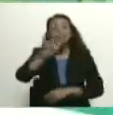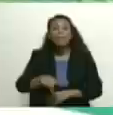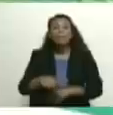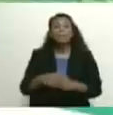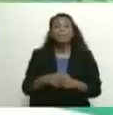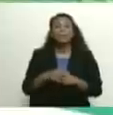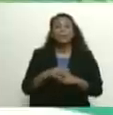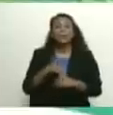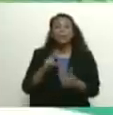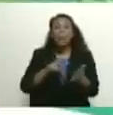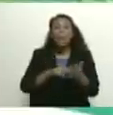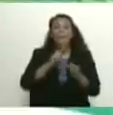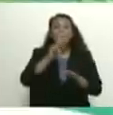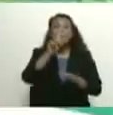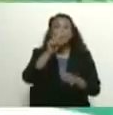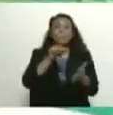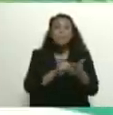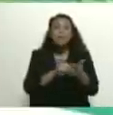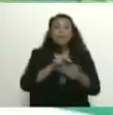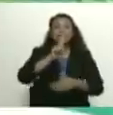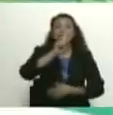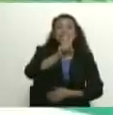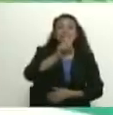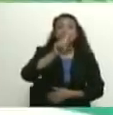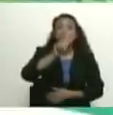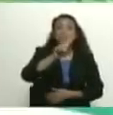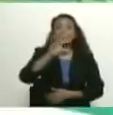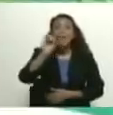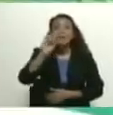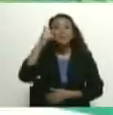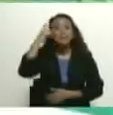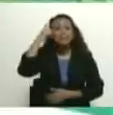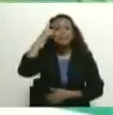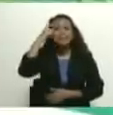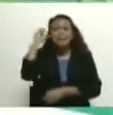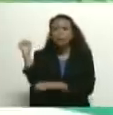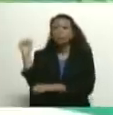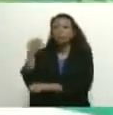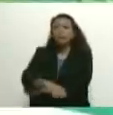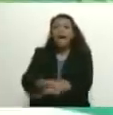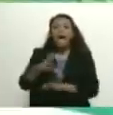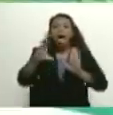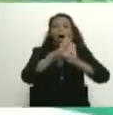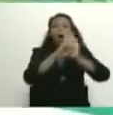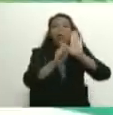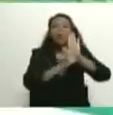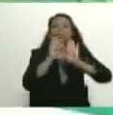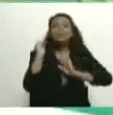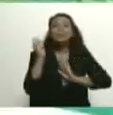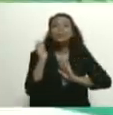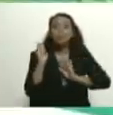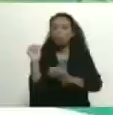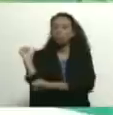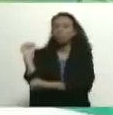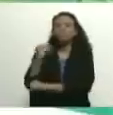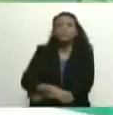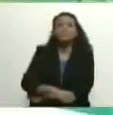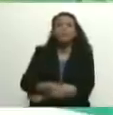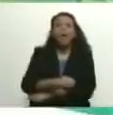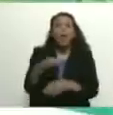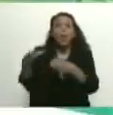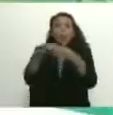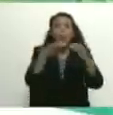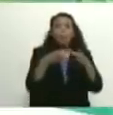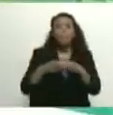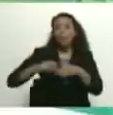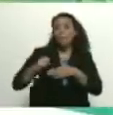¿Cuánto daño durante 120 días? Hasta que los derrotamos con la constituyente, la constitución en la mano. Y con las cuadrillas